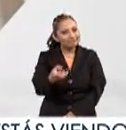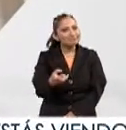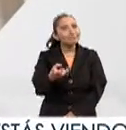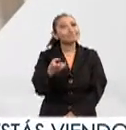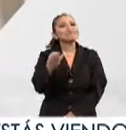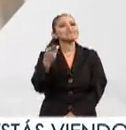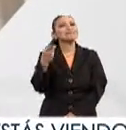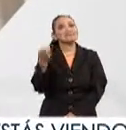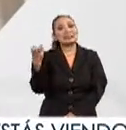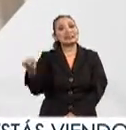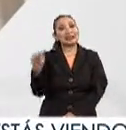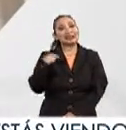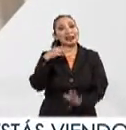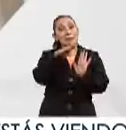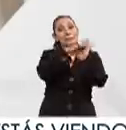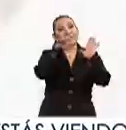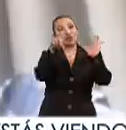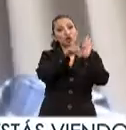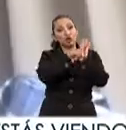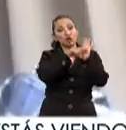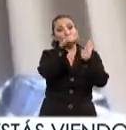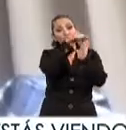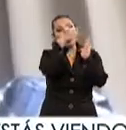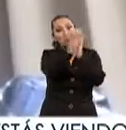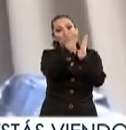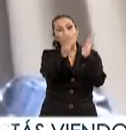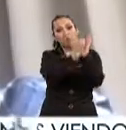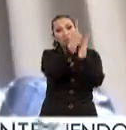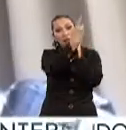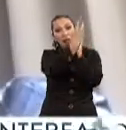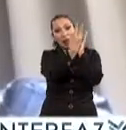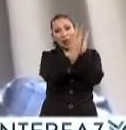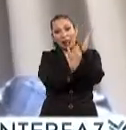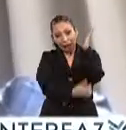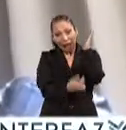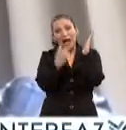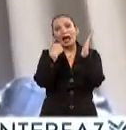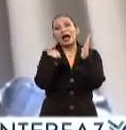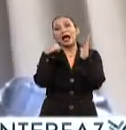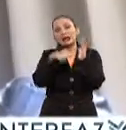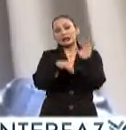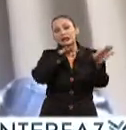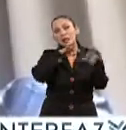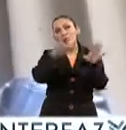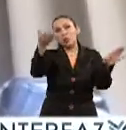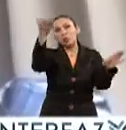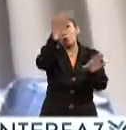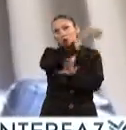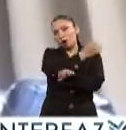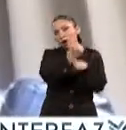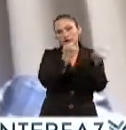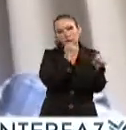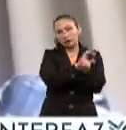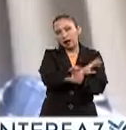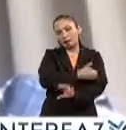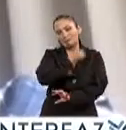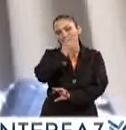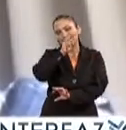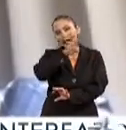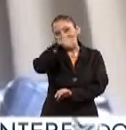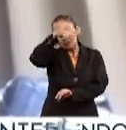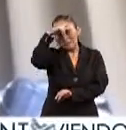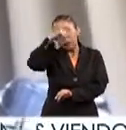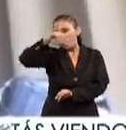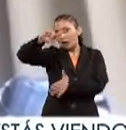esta metodología que hemos desarrollado en GESIP y que hemos venido trabajando ya desde hace muchos años en